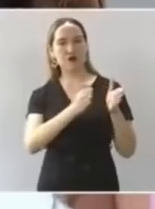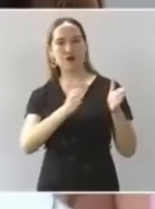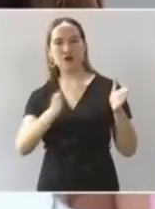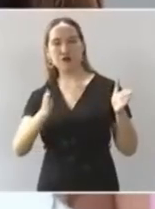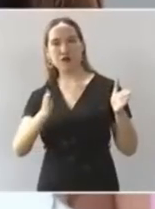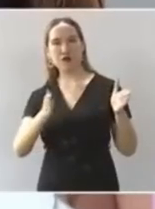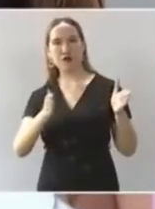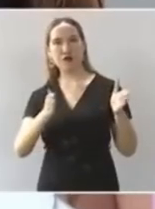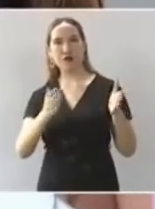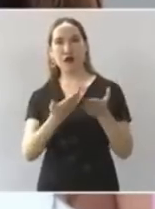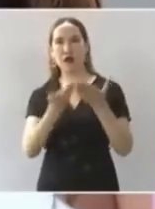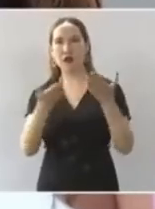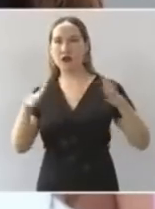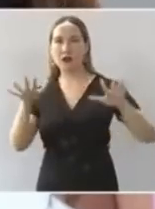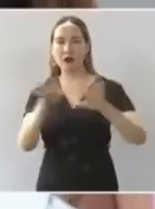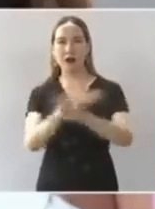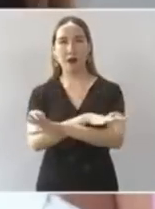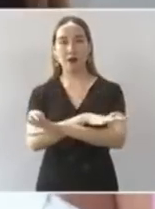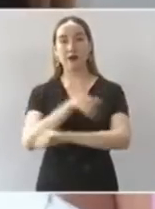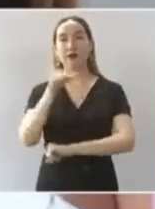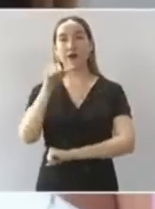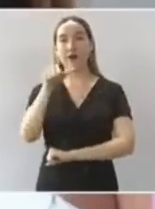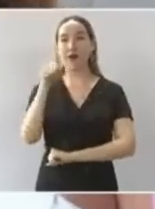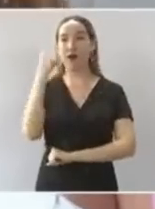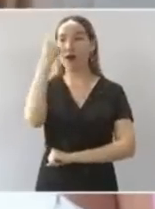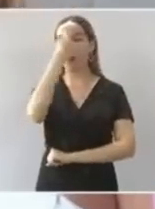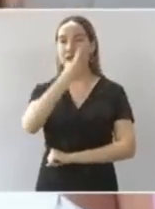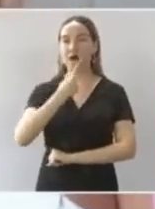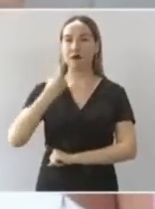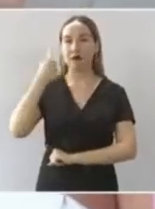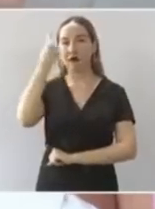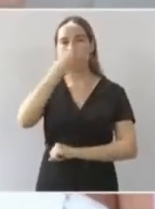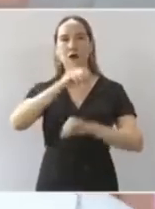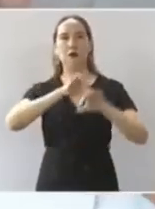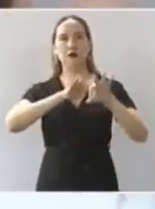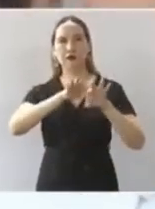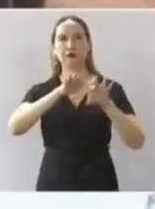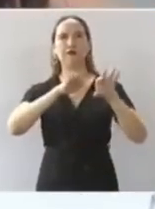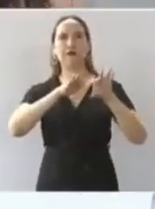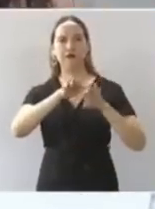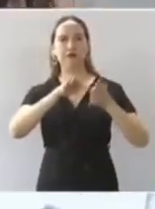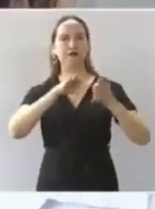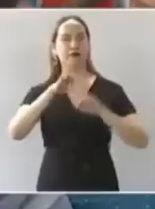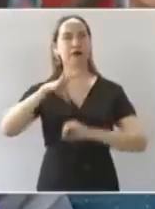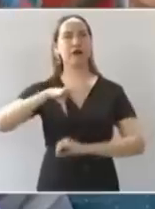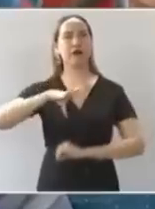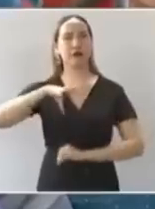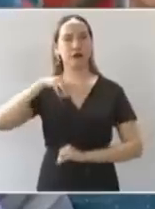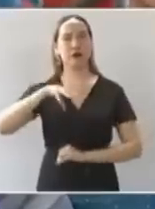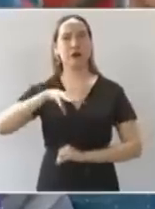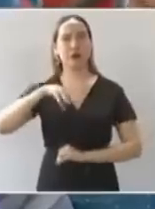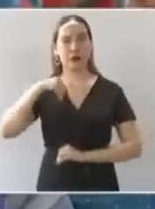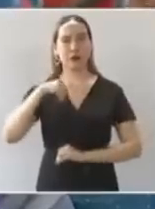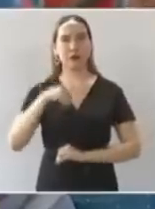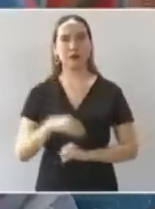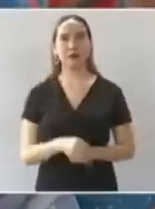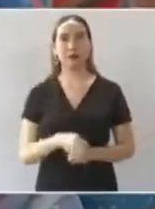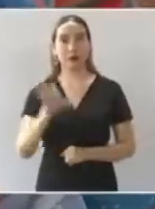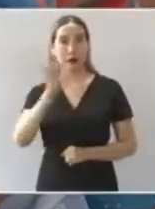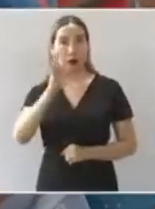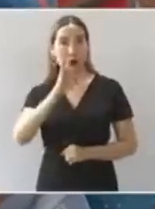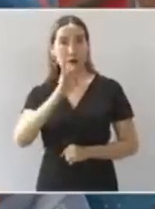16 para trabajar. ¿Cuándo menos? Y a lo mejor se puede más,